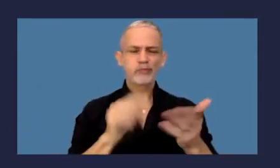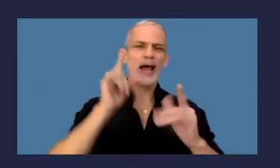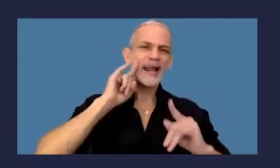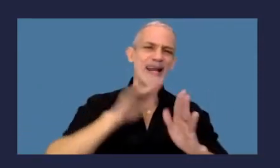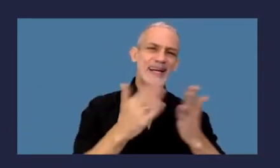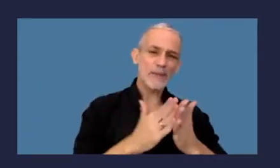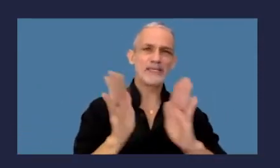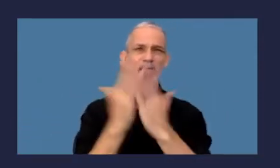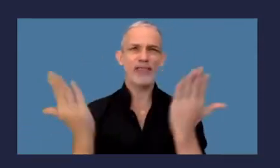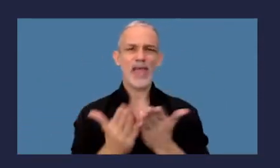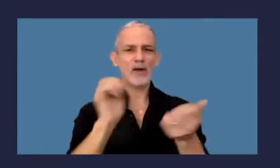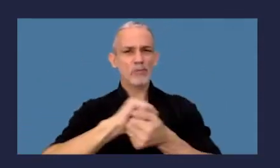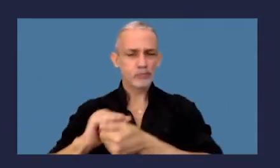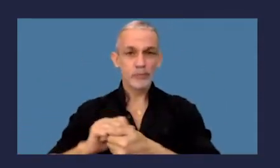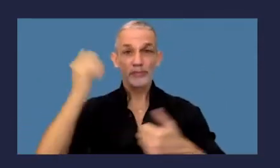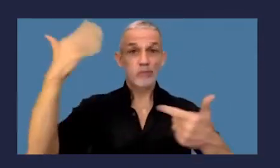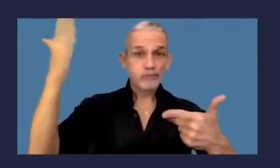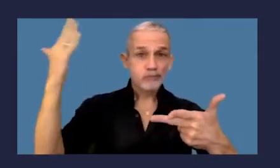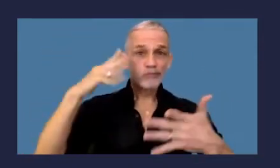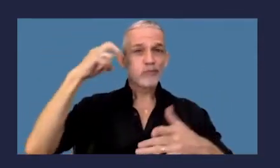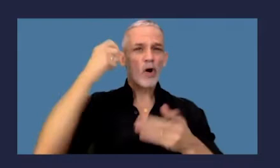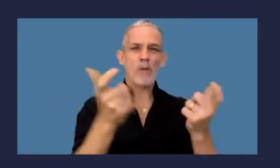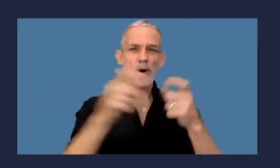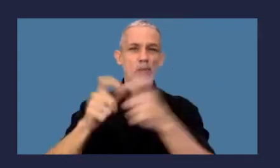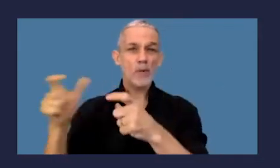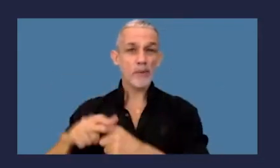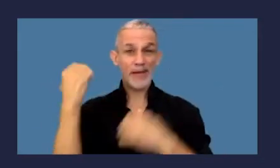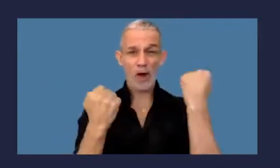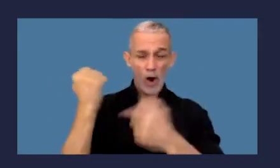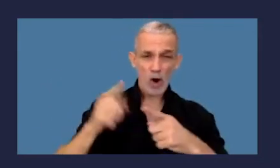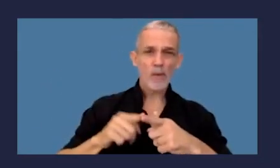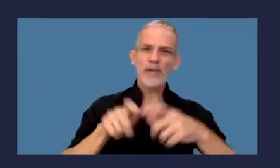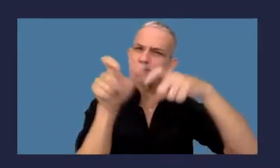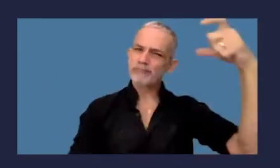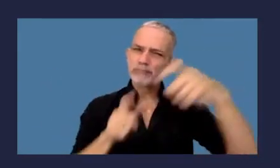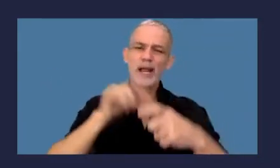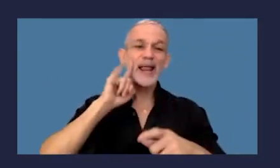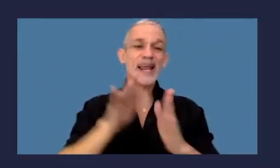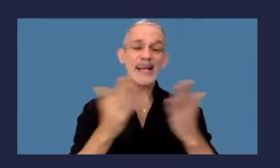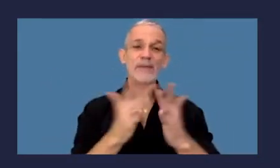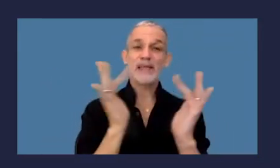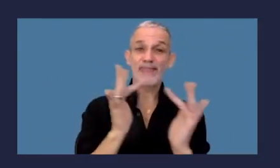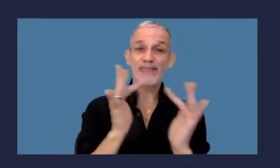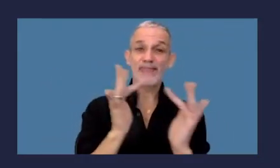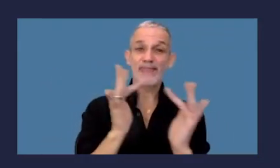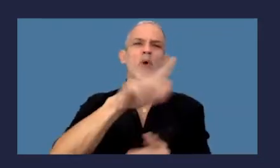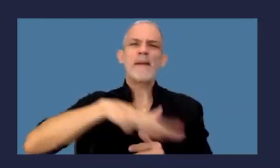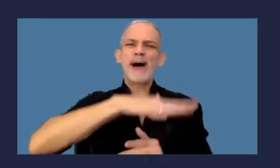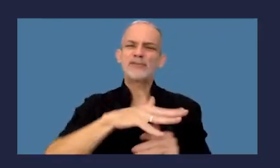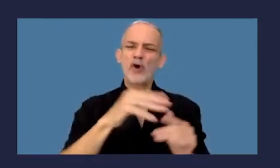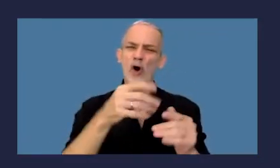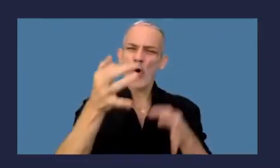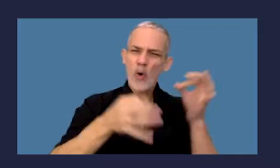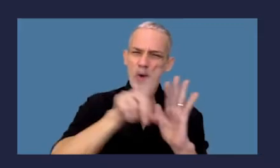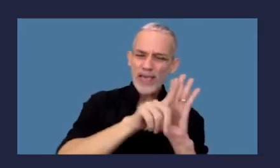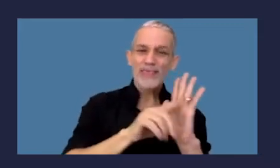especializadas y diarios, expositora en consejos profesionales de ciencias económicas, es columnista en revistas digitales como Tespacio Jurídico, Desafío